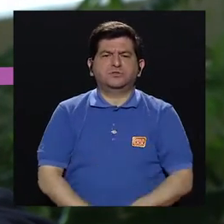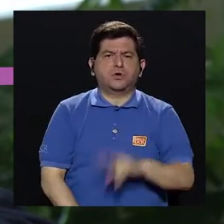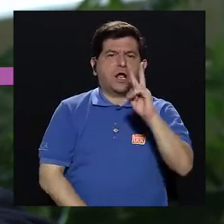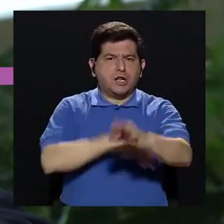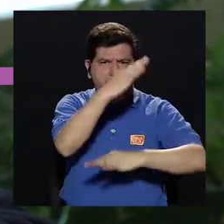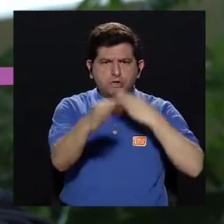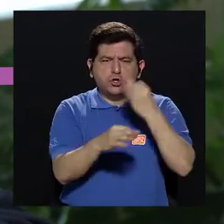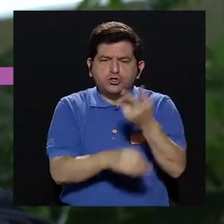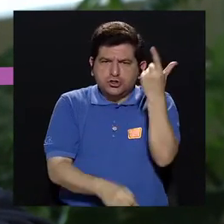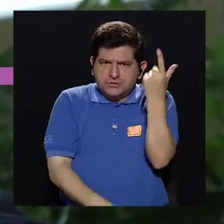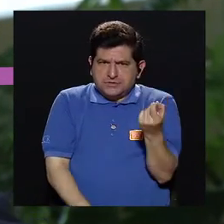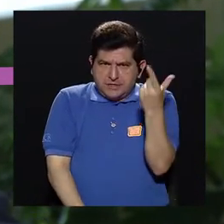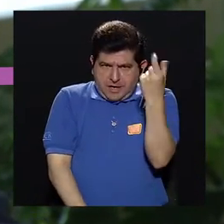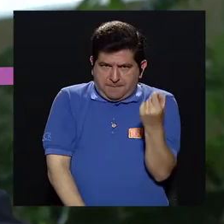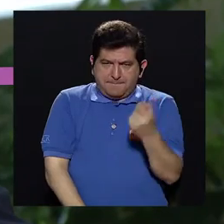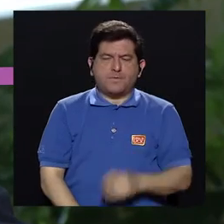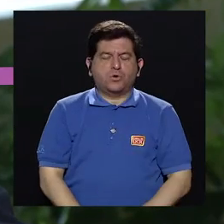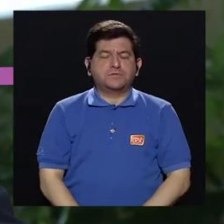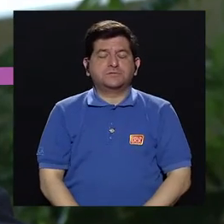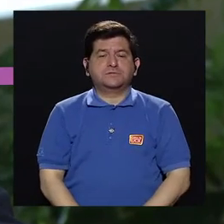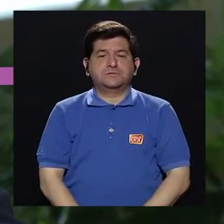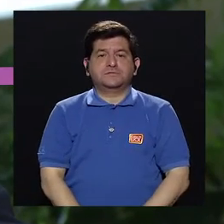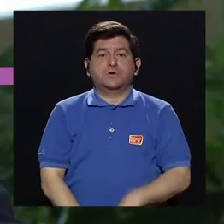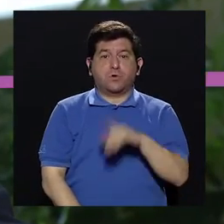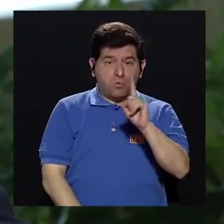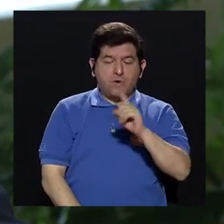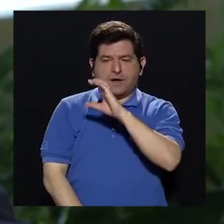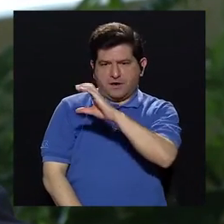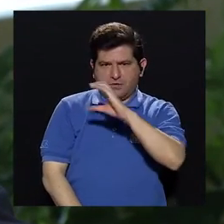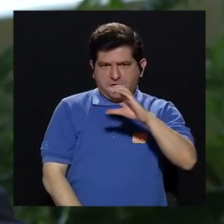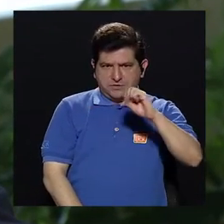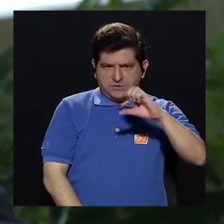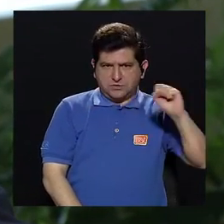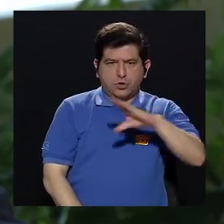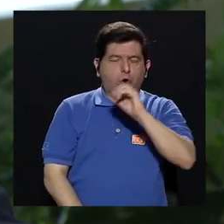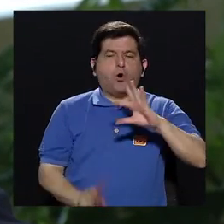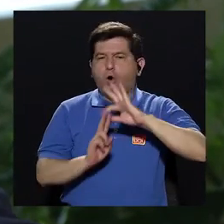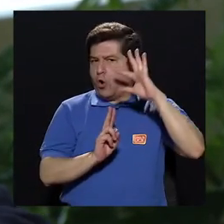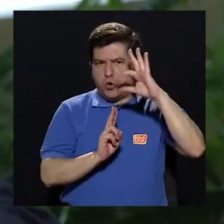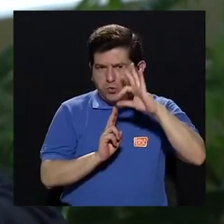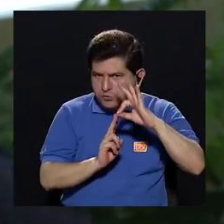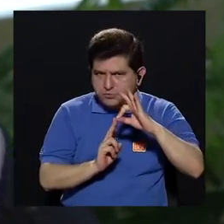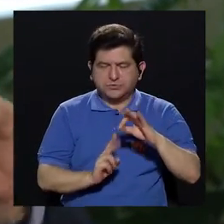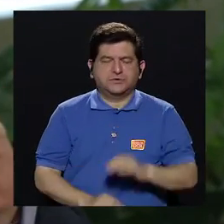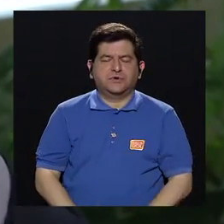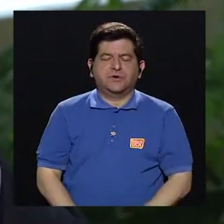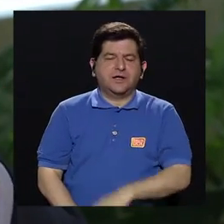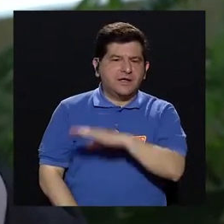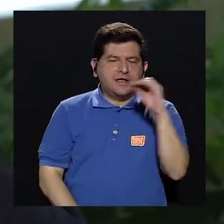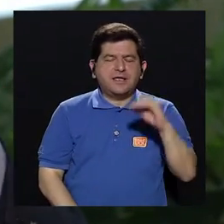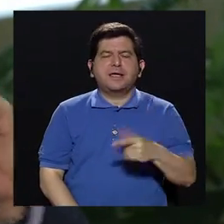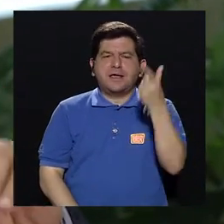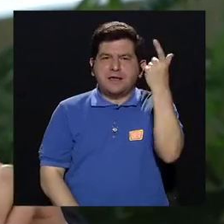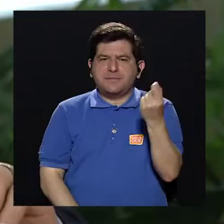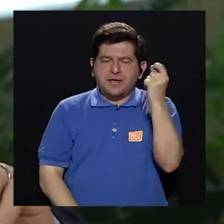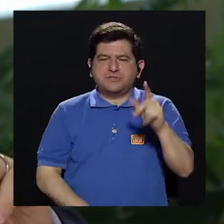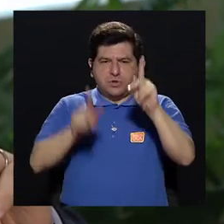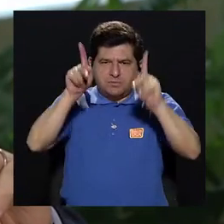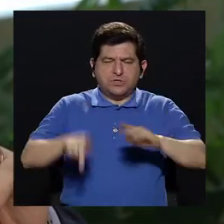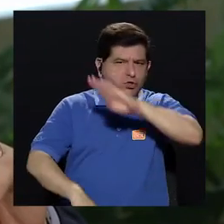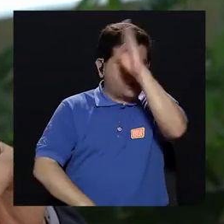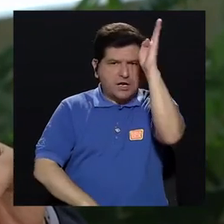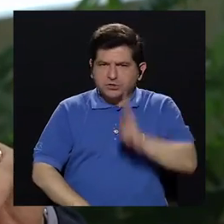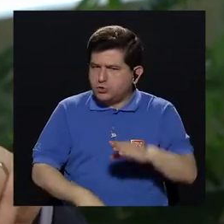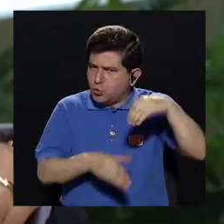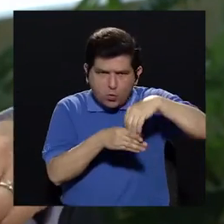dos tipos de pensión. La de la caja o cualquier sistema alterno y las pensiones para aquellos que nunca